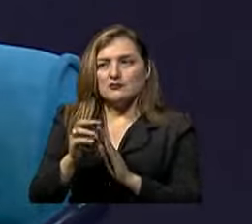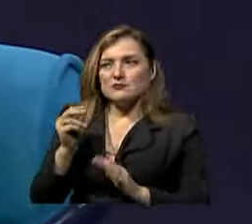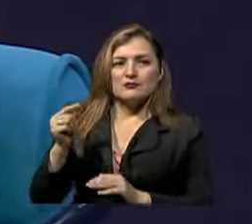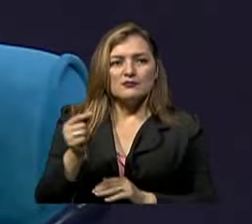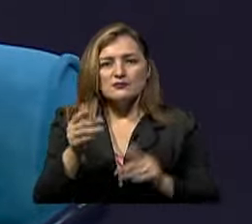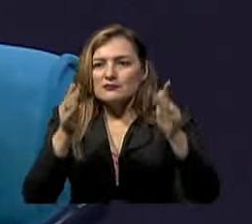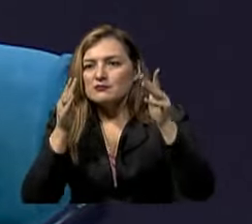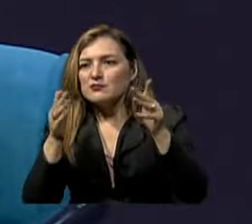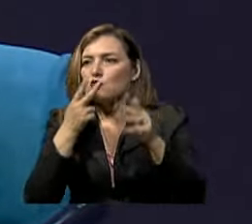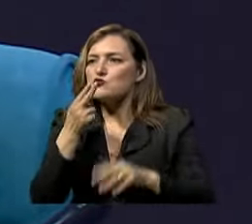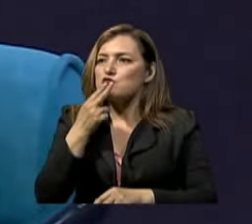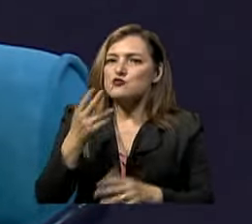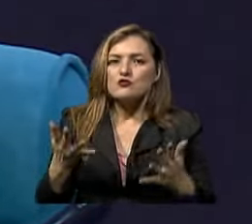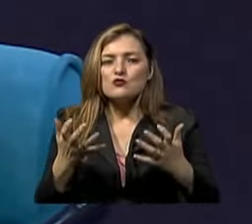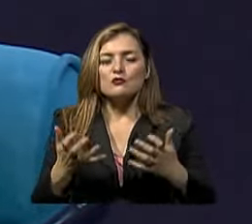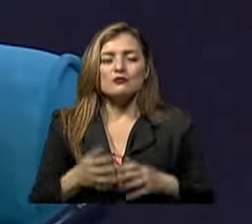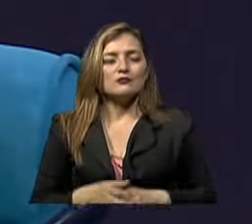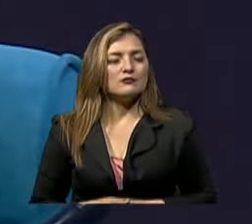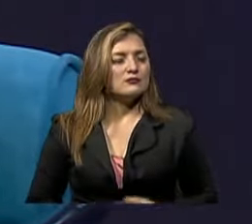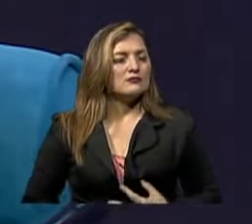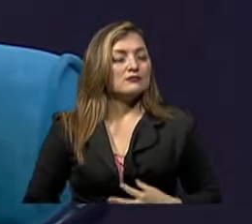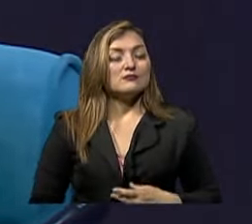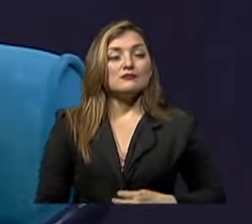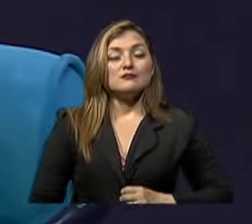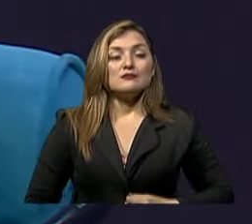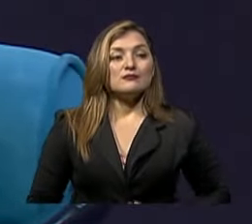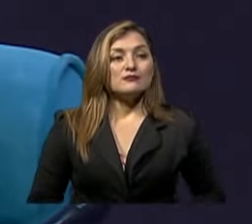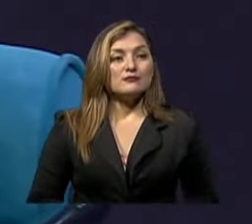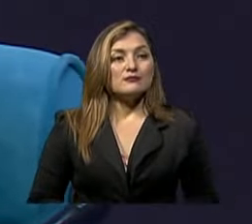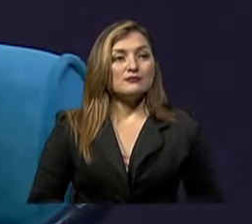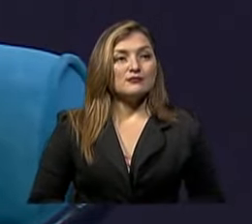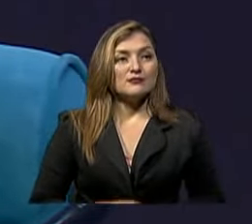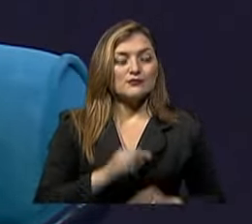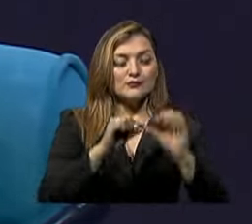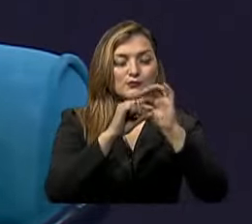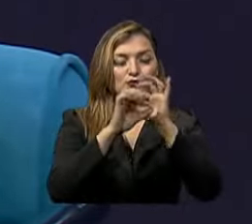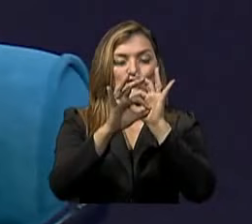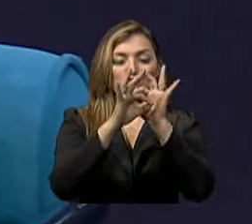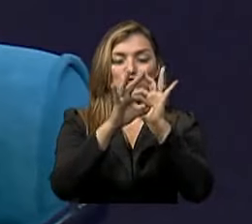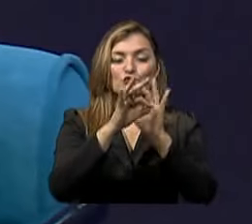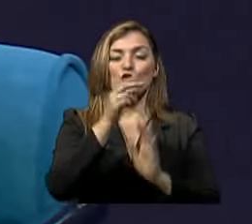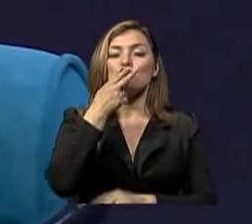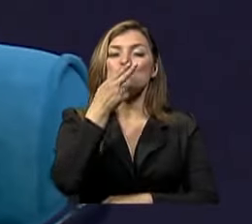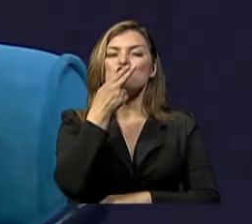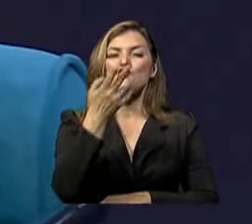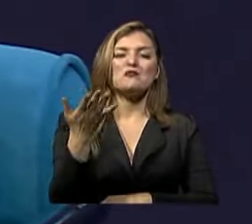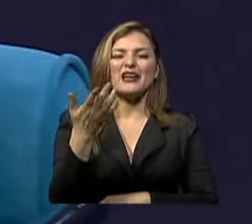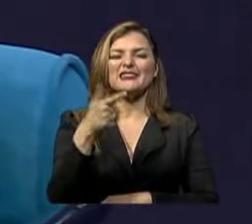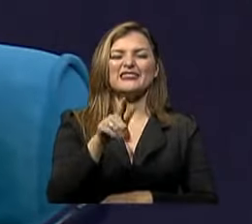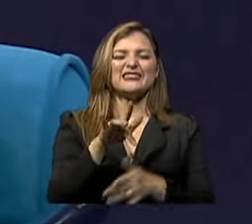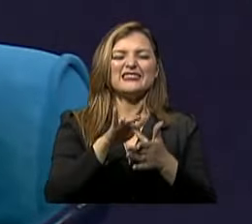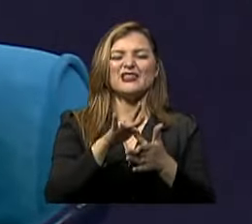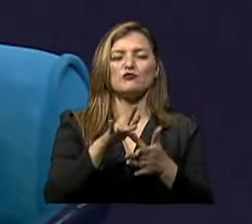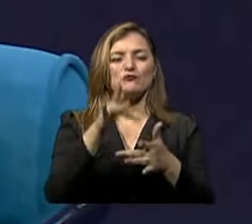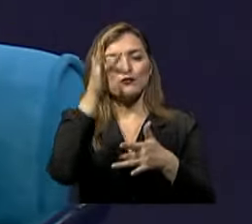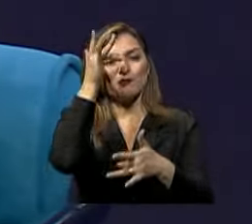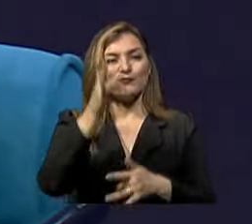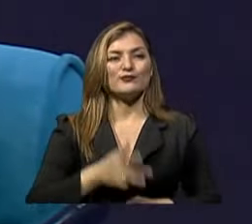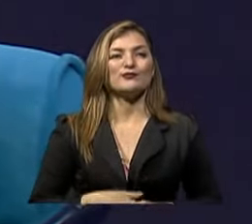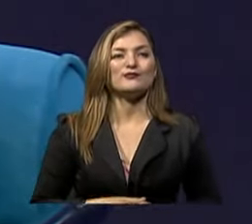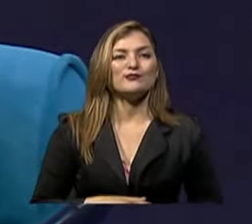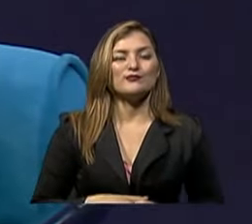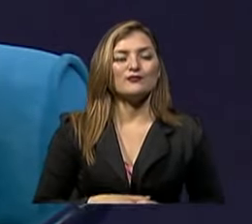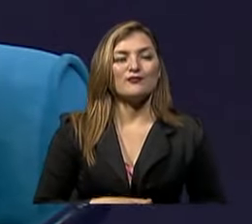dice Yo quiero Demen entonces nicotina Pero claro Como viene en el tabaco Hay esa nocividad Por eso en la actualidad Se están